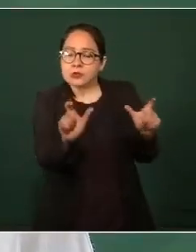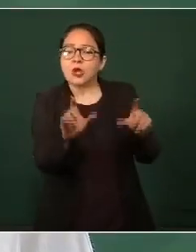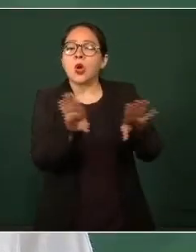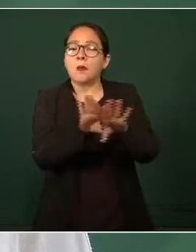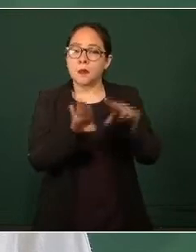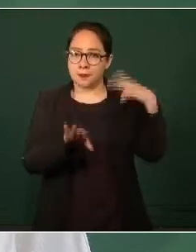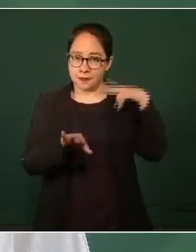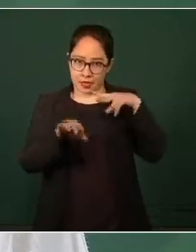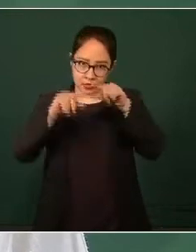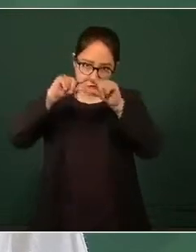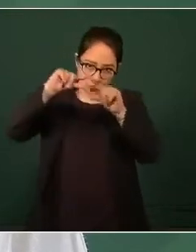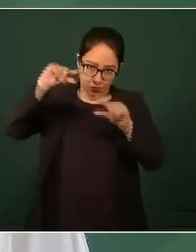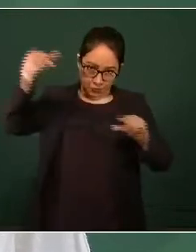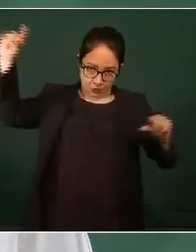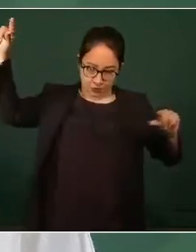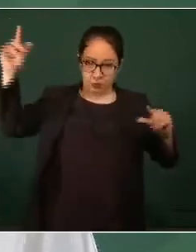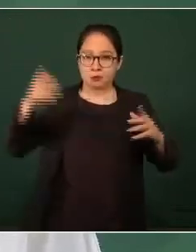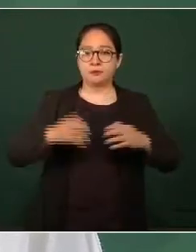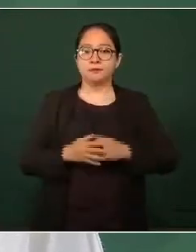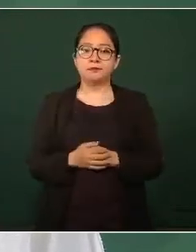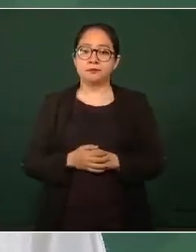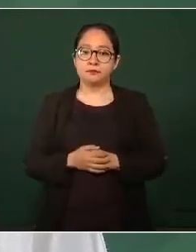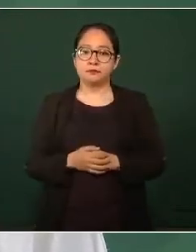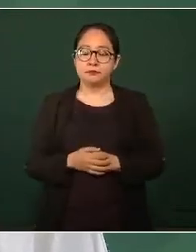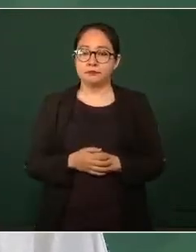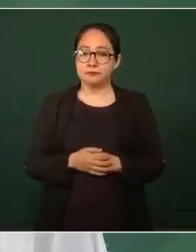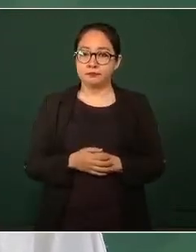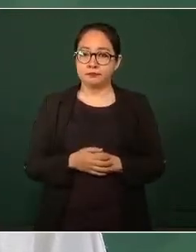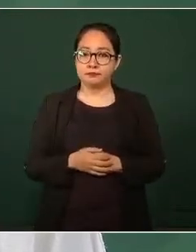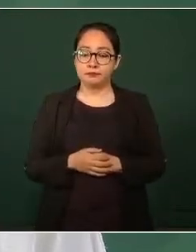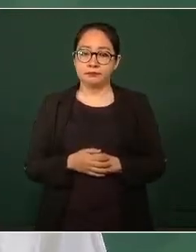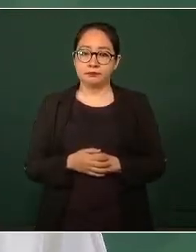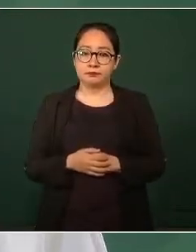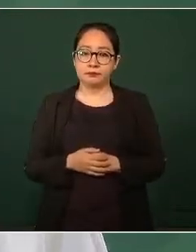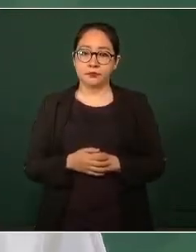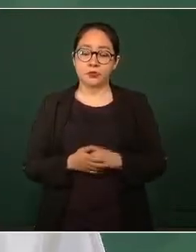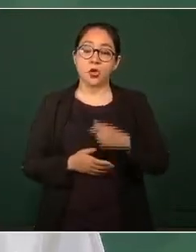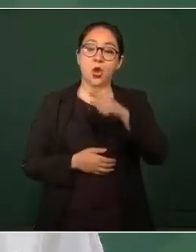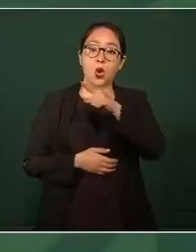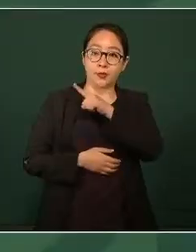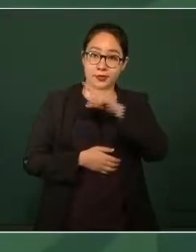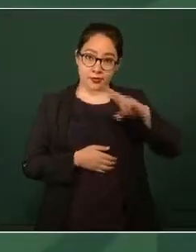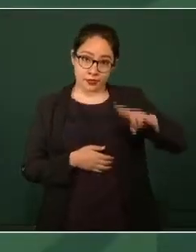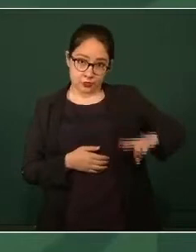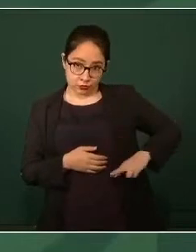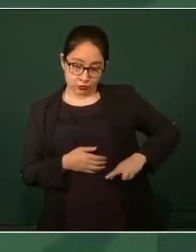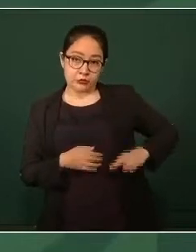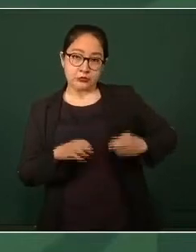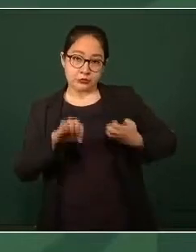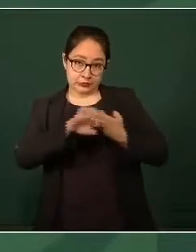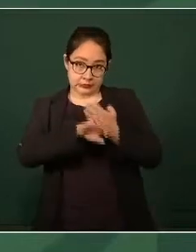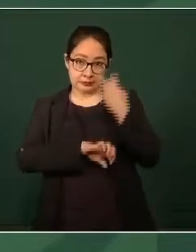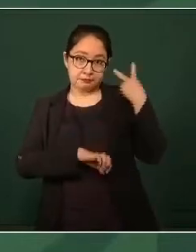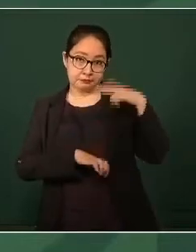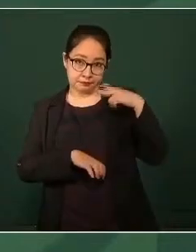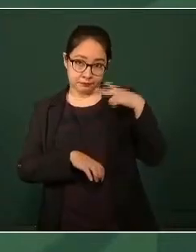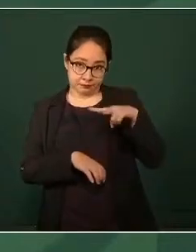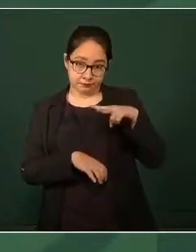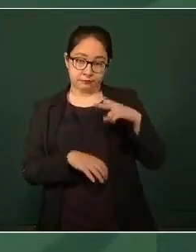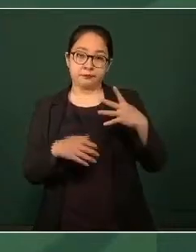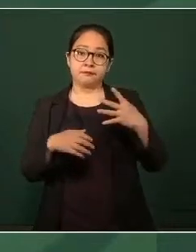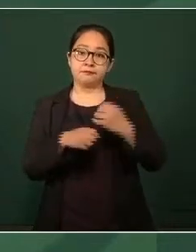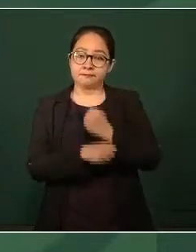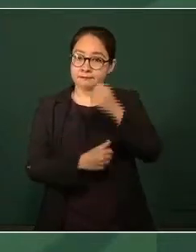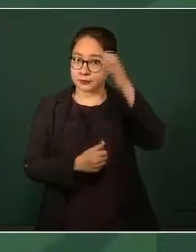Va a informar el gobernador del estado y